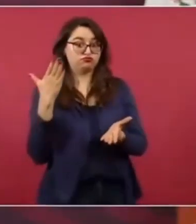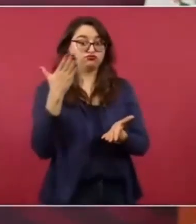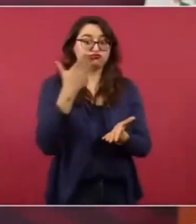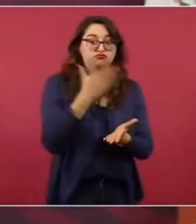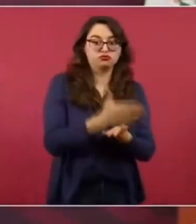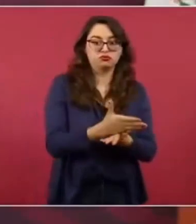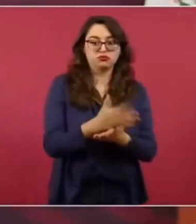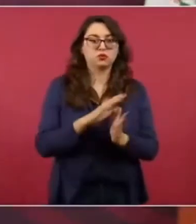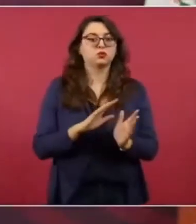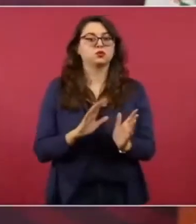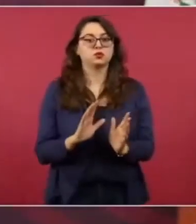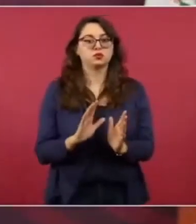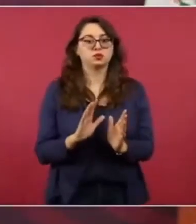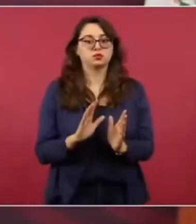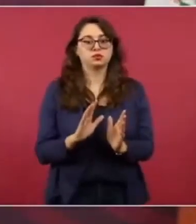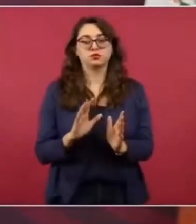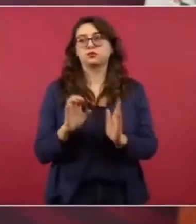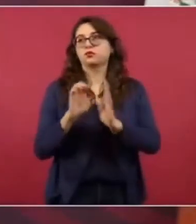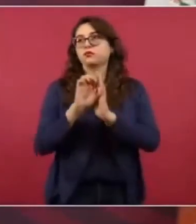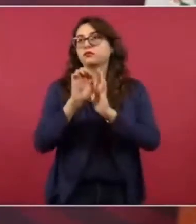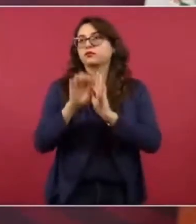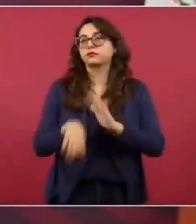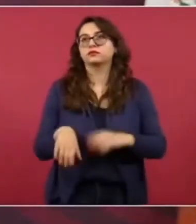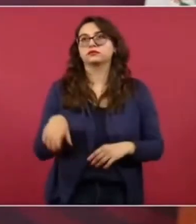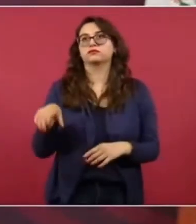van a Veracruz,